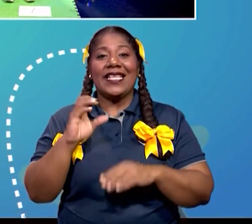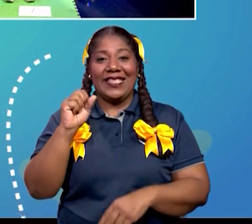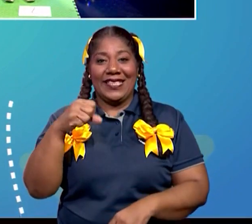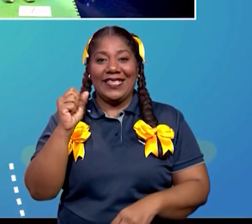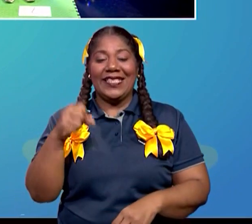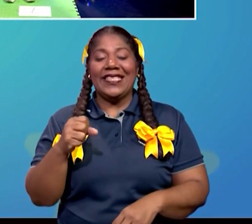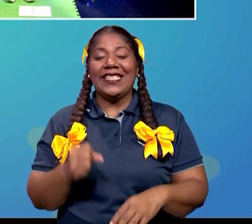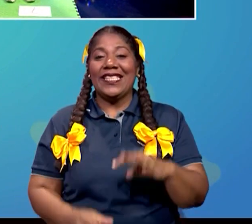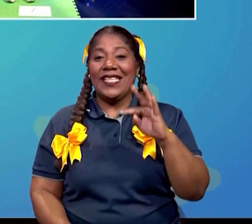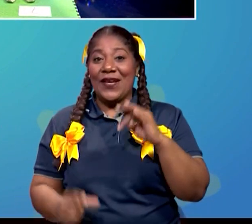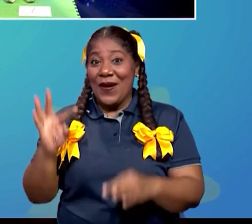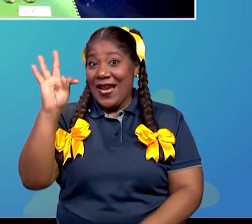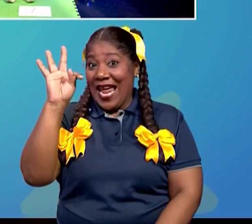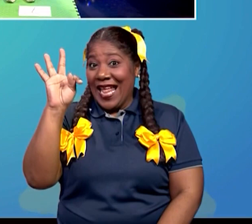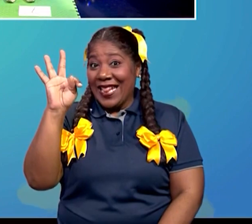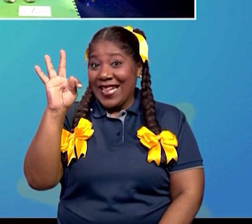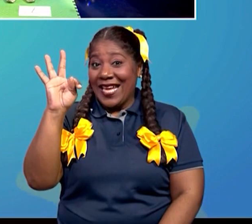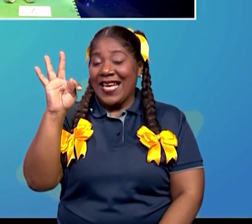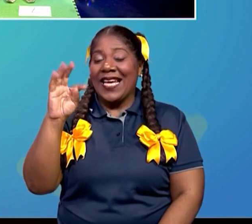¡Eso!